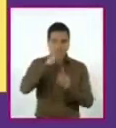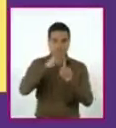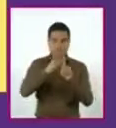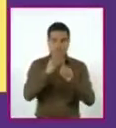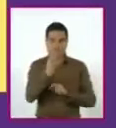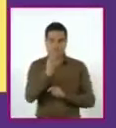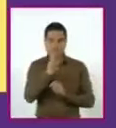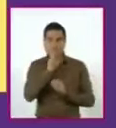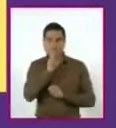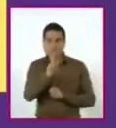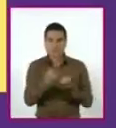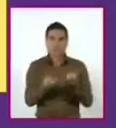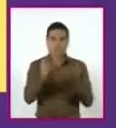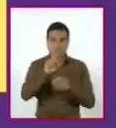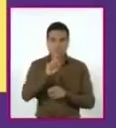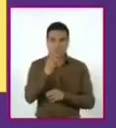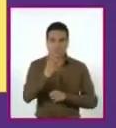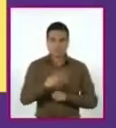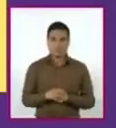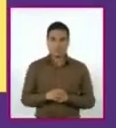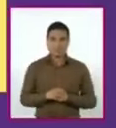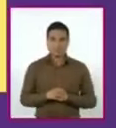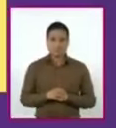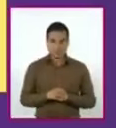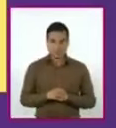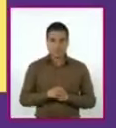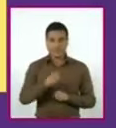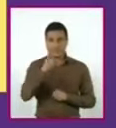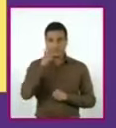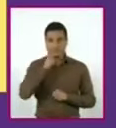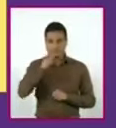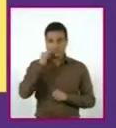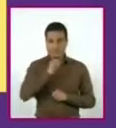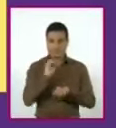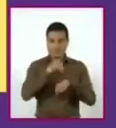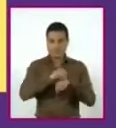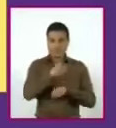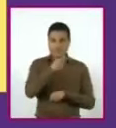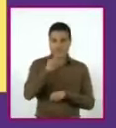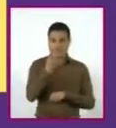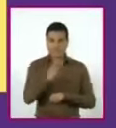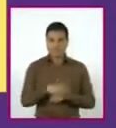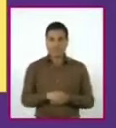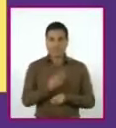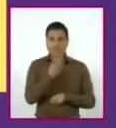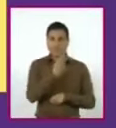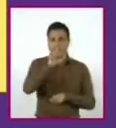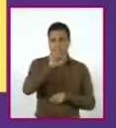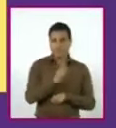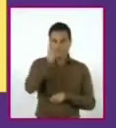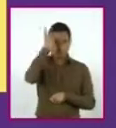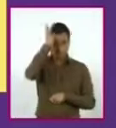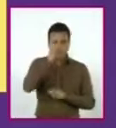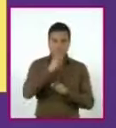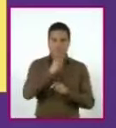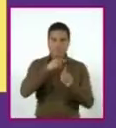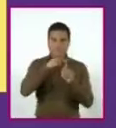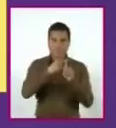34. Restamos 2 en cada término de la ecuación. 2x cuadrada más 2